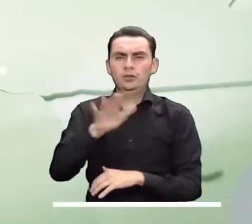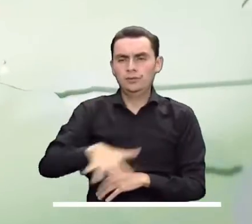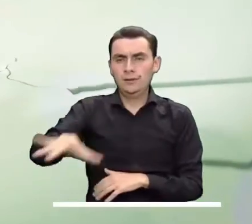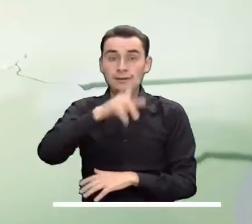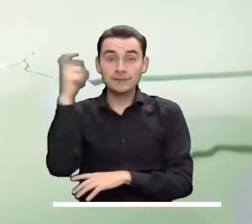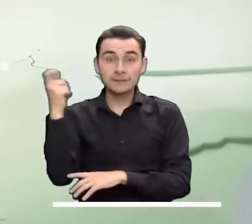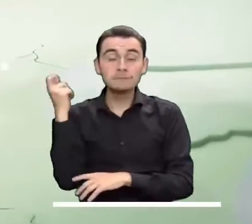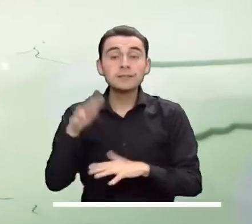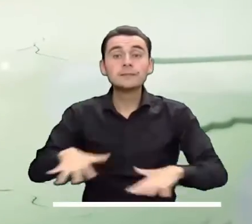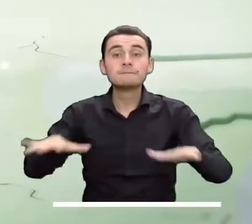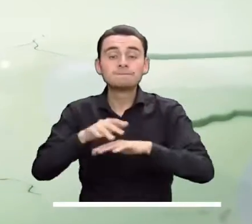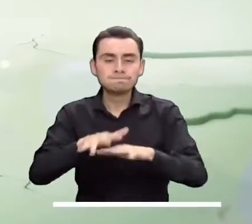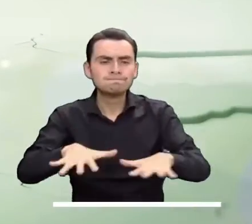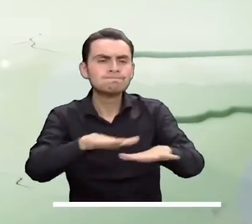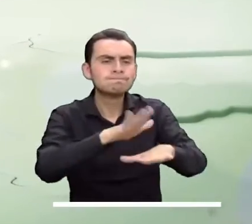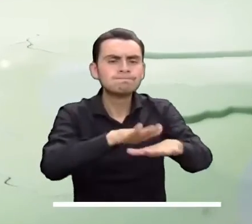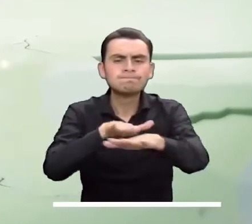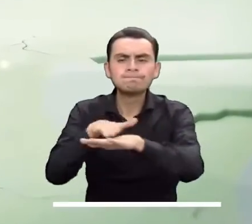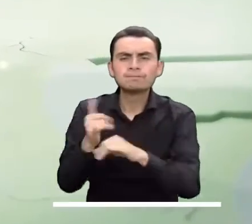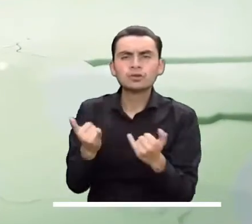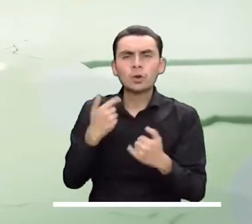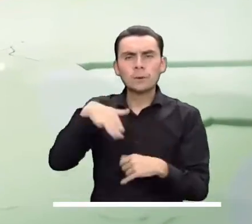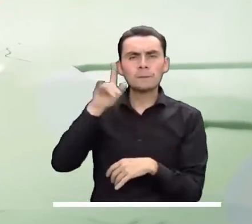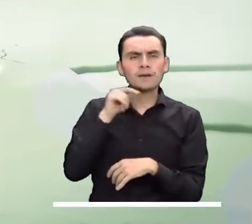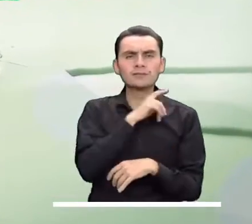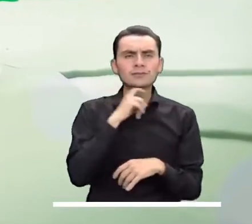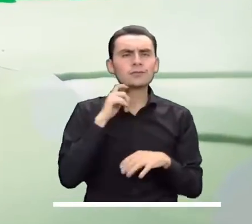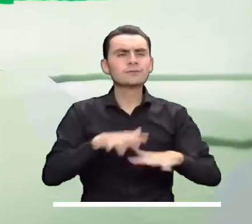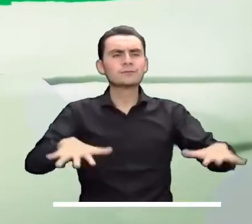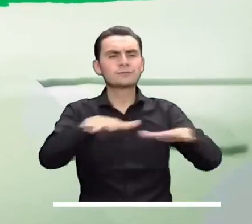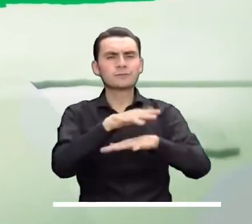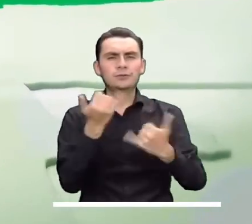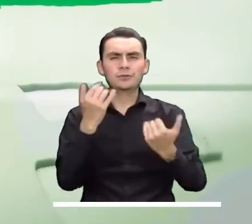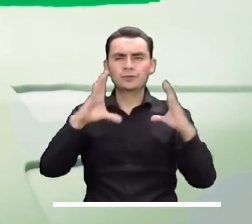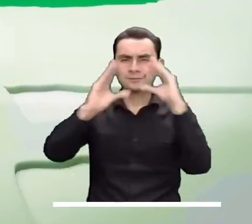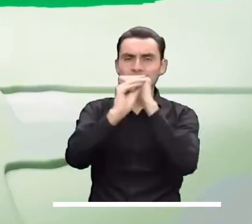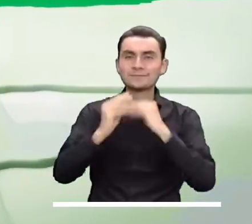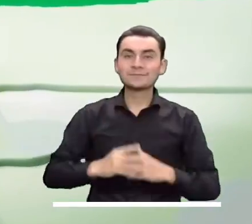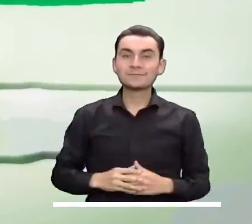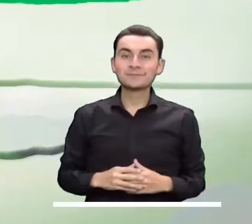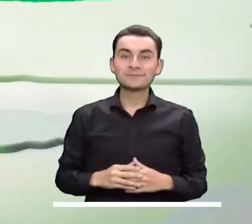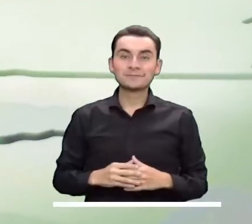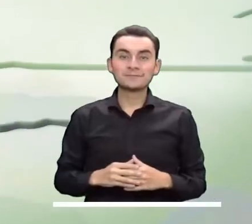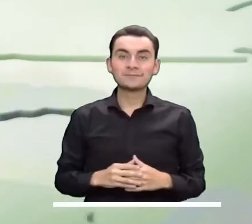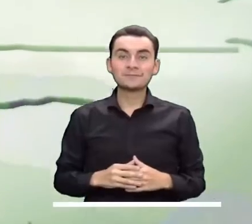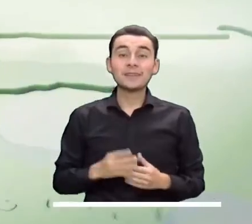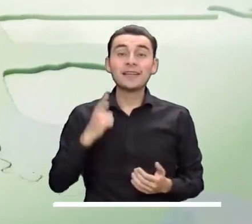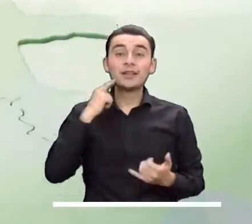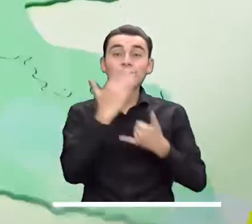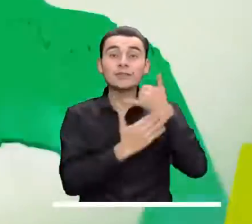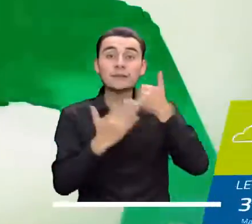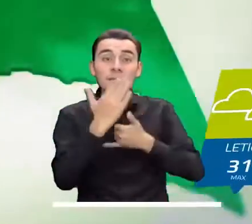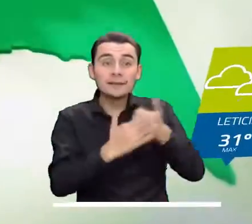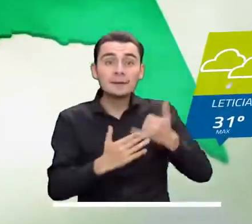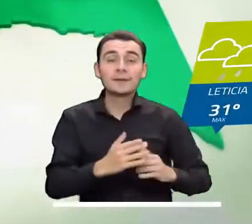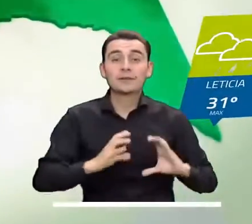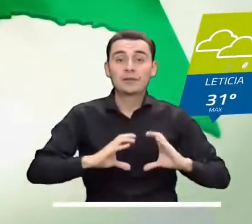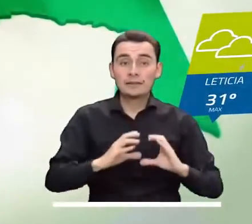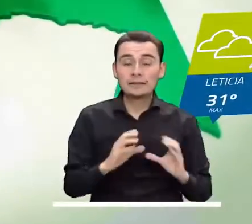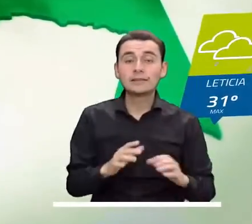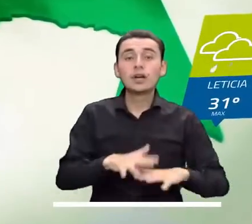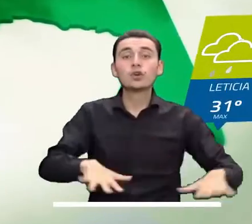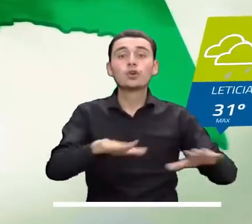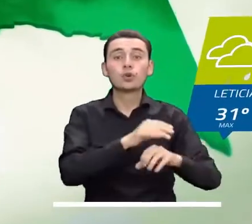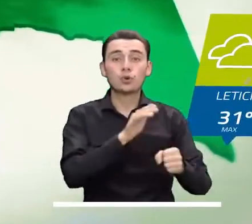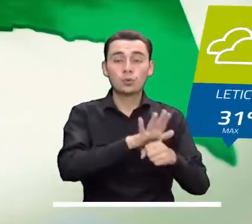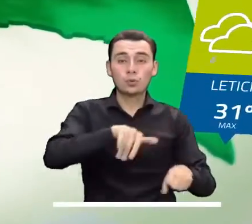prometen tiempo seco predominante en la Orinoquía, no se descartan lluvias en el Occidente de Meta. Seguimos con la Amazonía